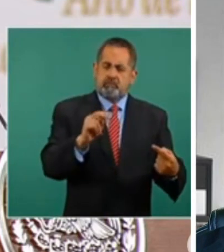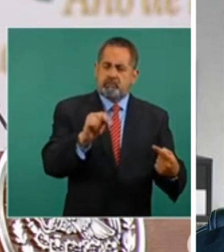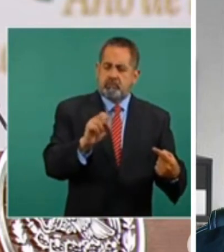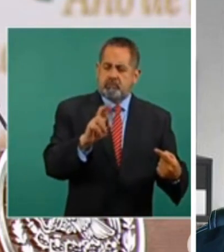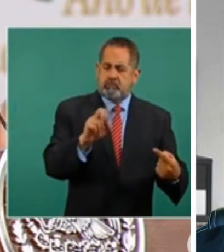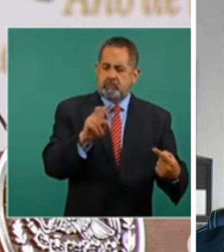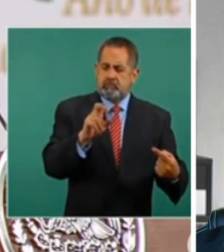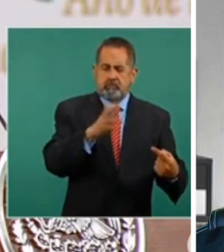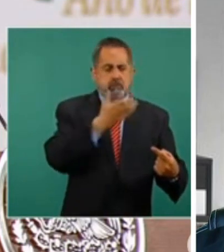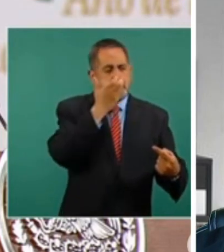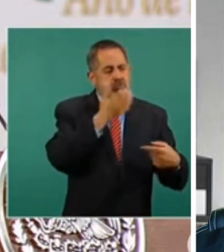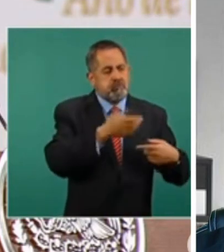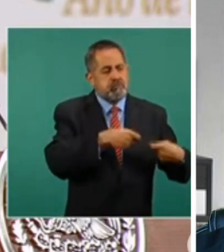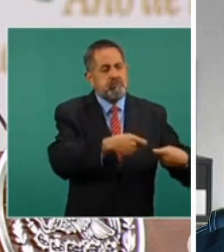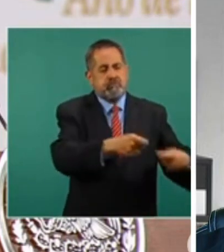Eso sí.